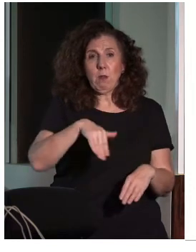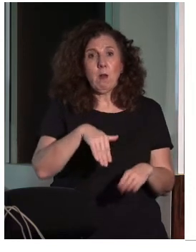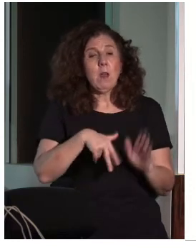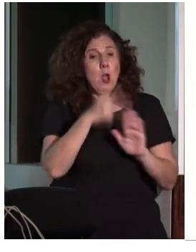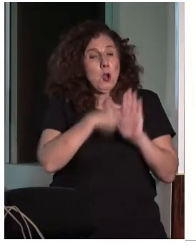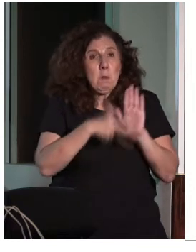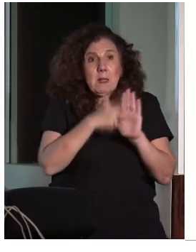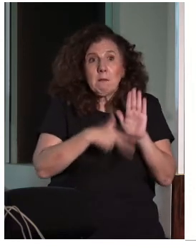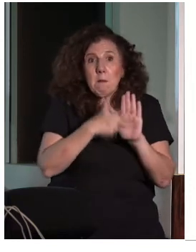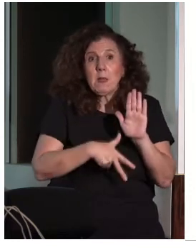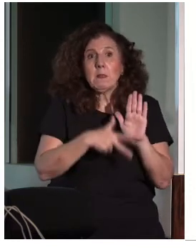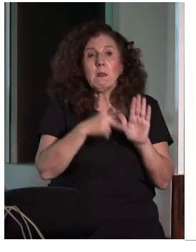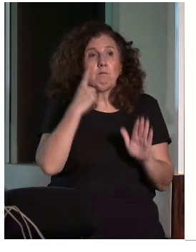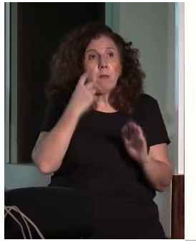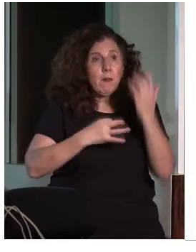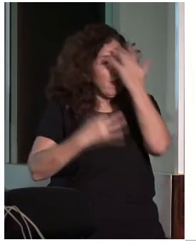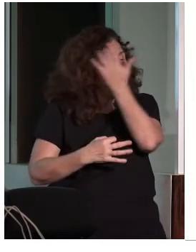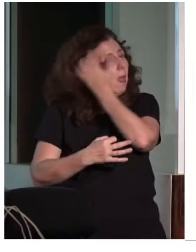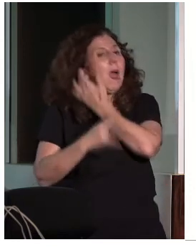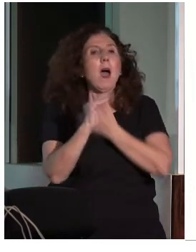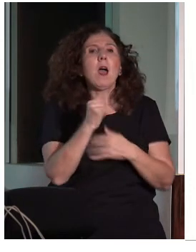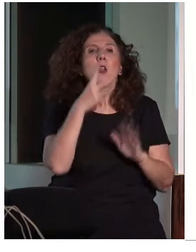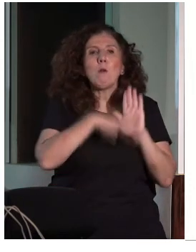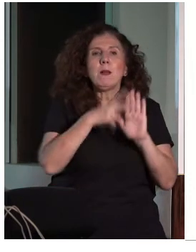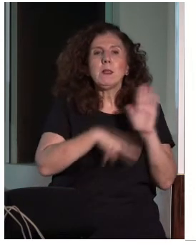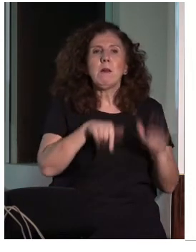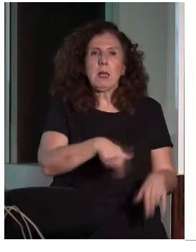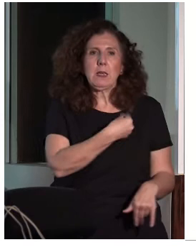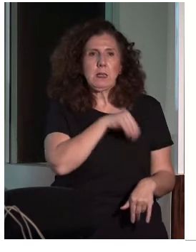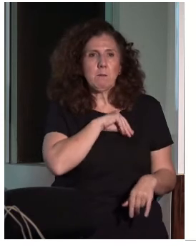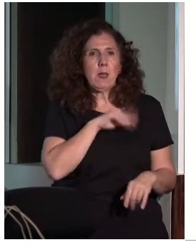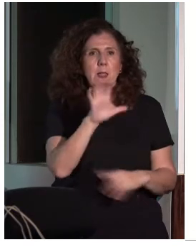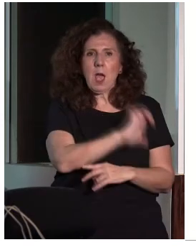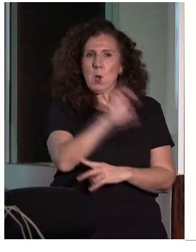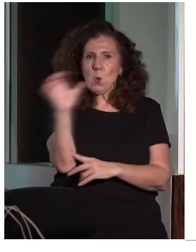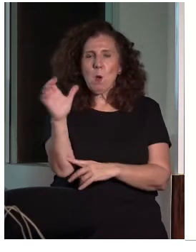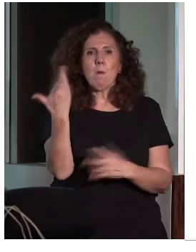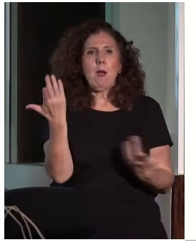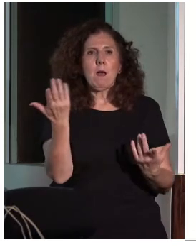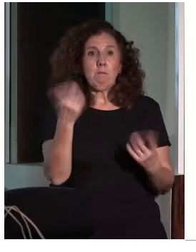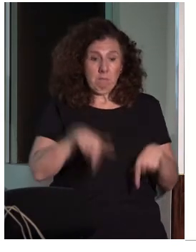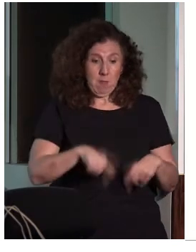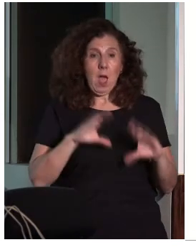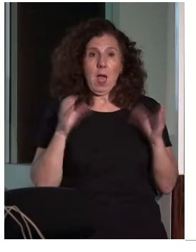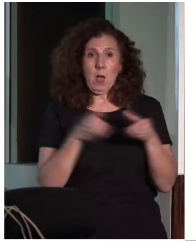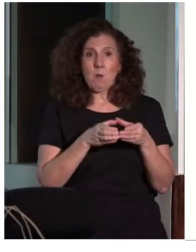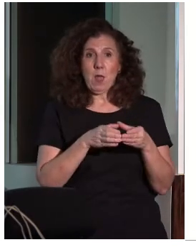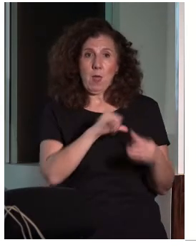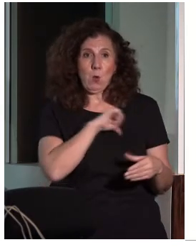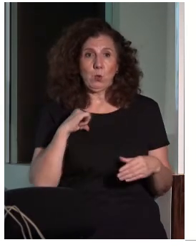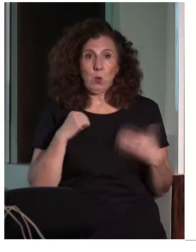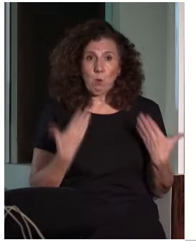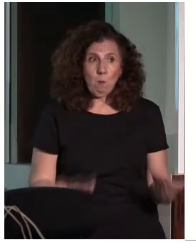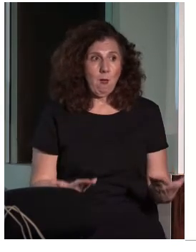normativa, a nivel europeo, a nivel estatal, autonómico. Lo ideal sería que se cumpliera. Hemos llegado a